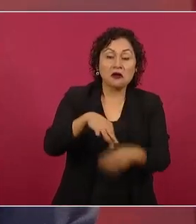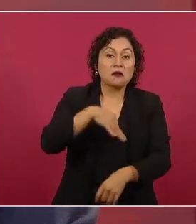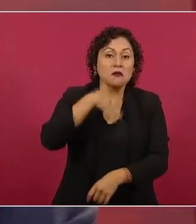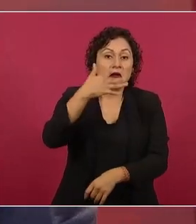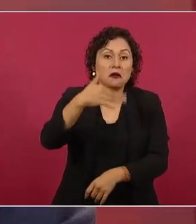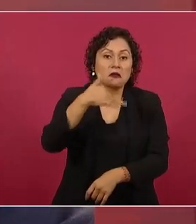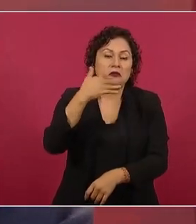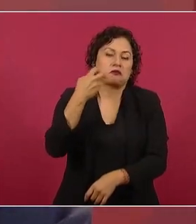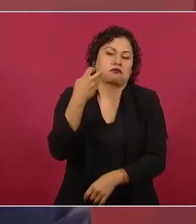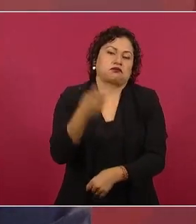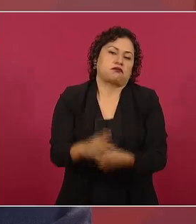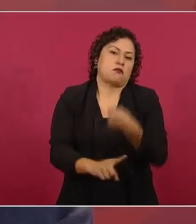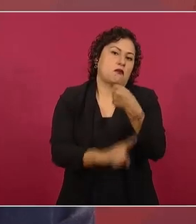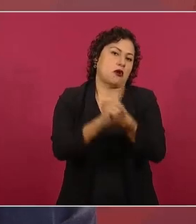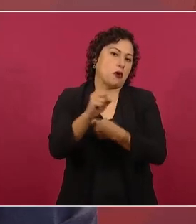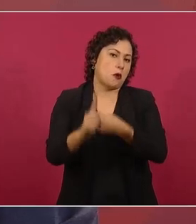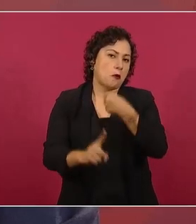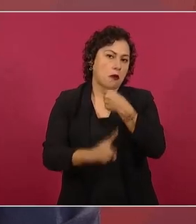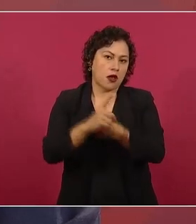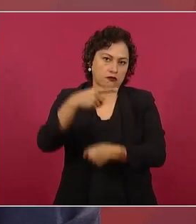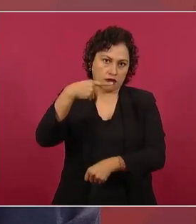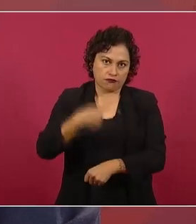la falta de democracia,